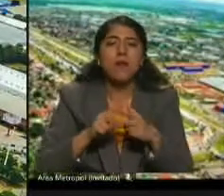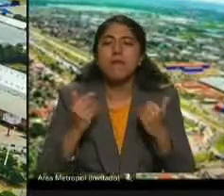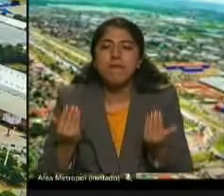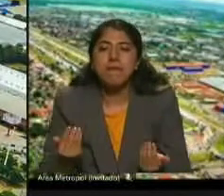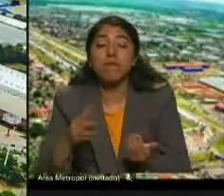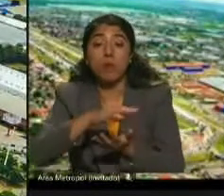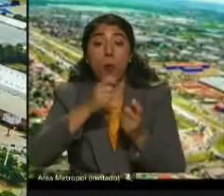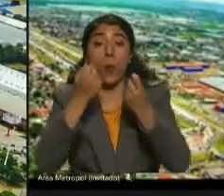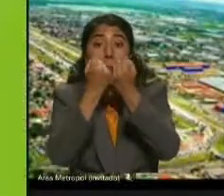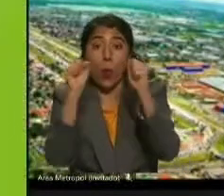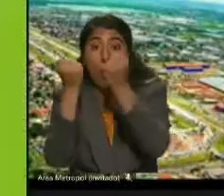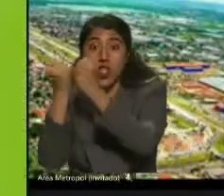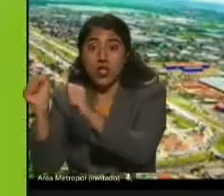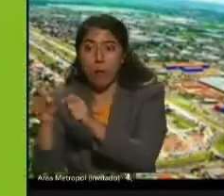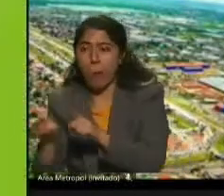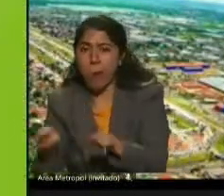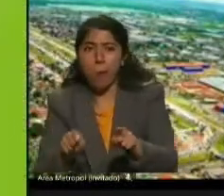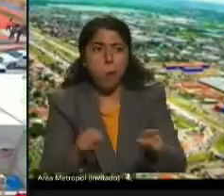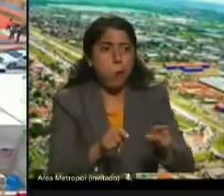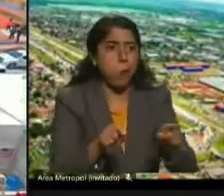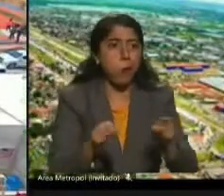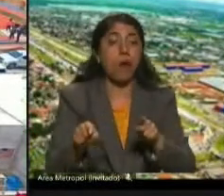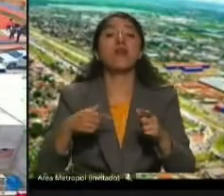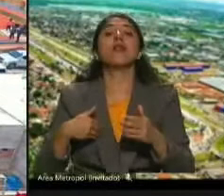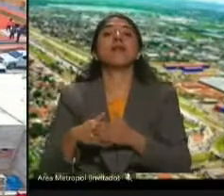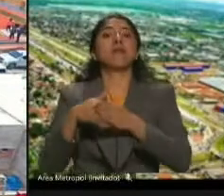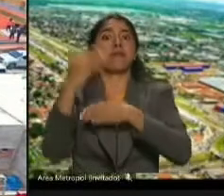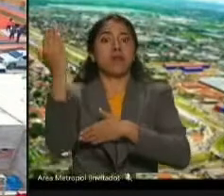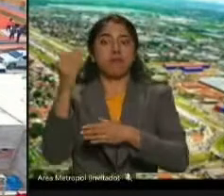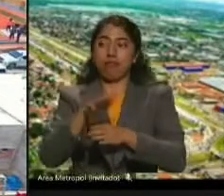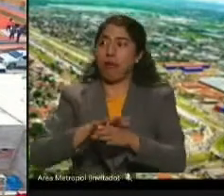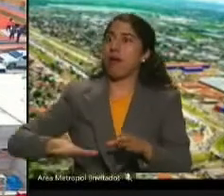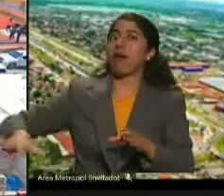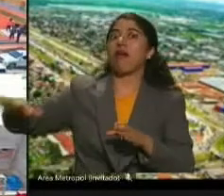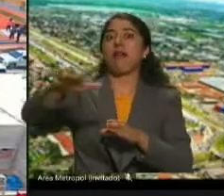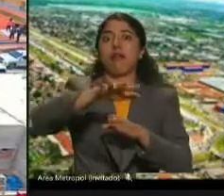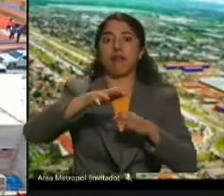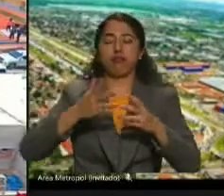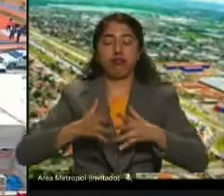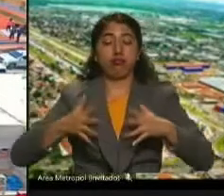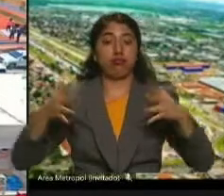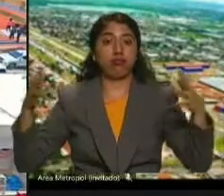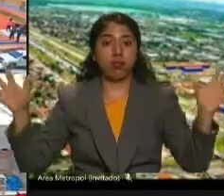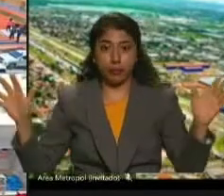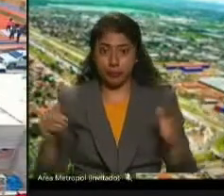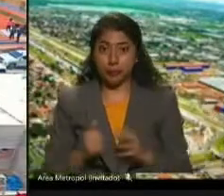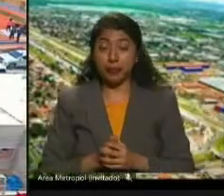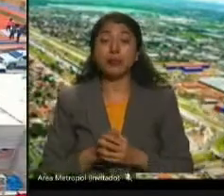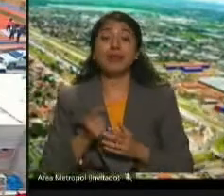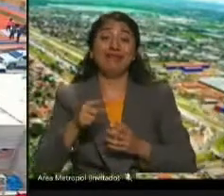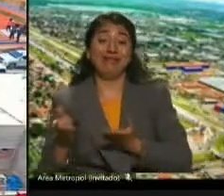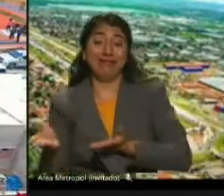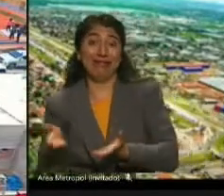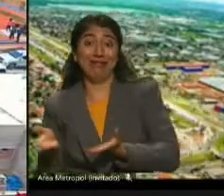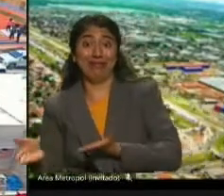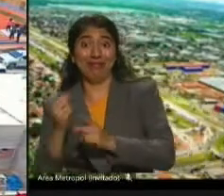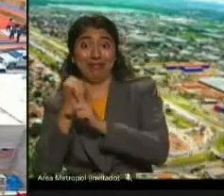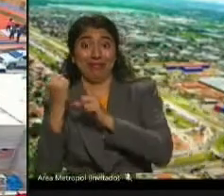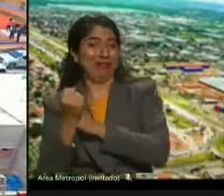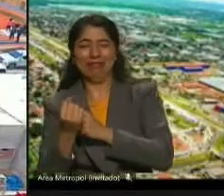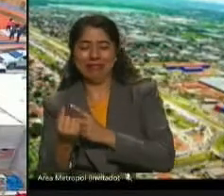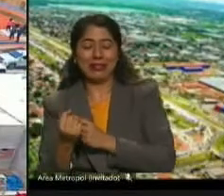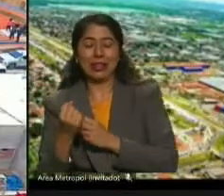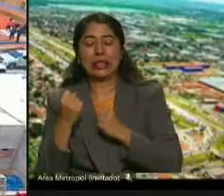arrancado con el área metropolitana. Los servicios sociales nos dedicamos a la seguridad, una de las